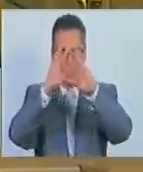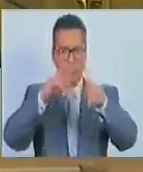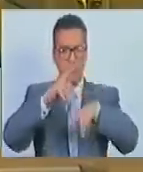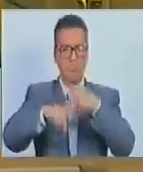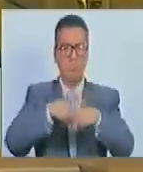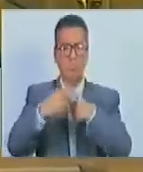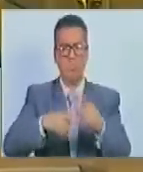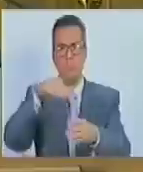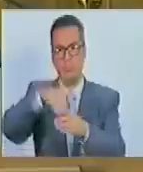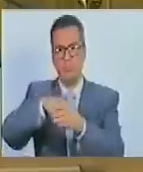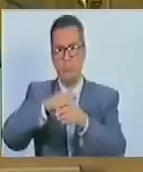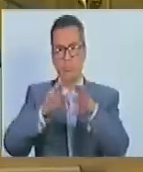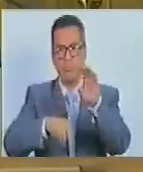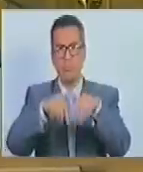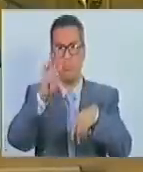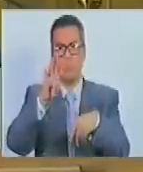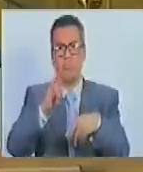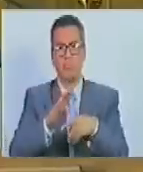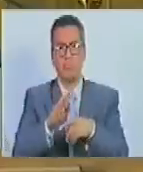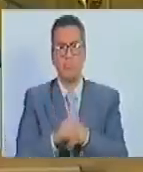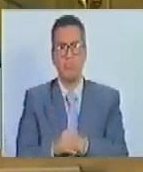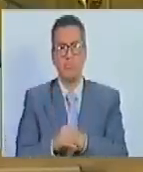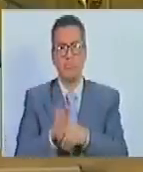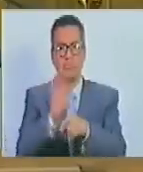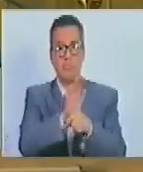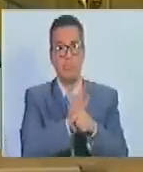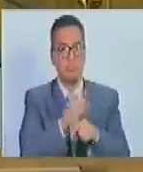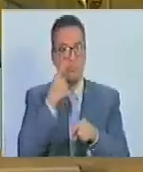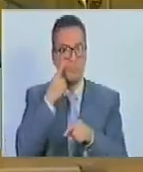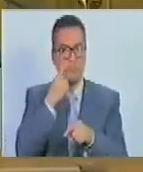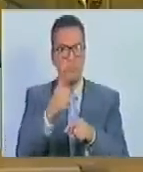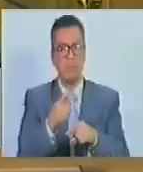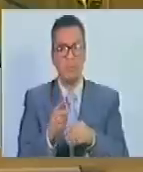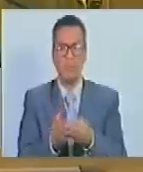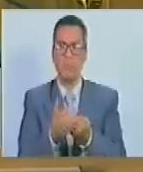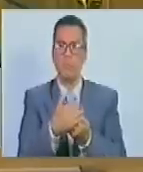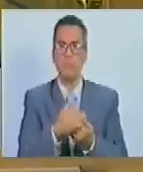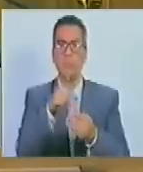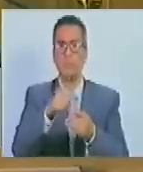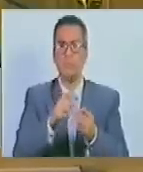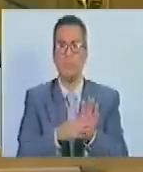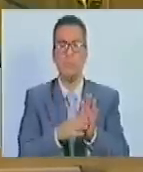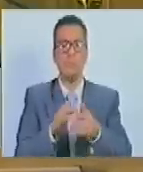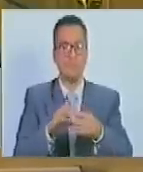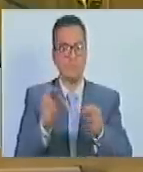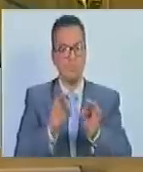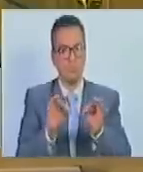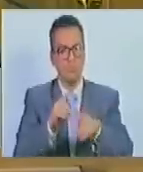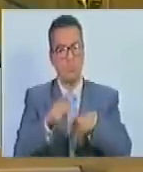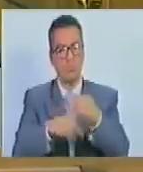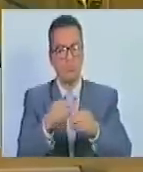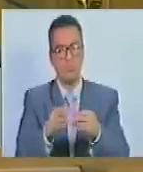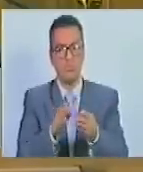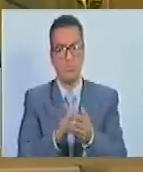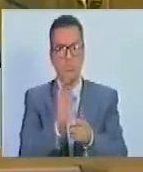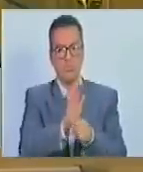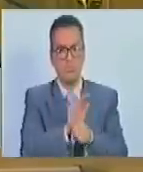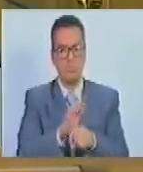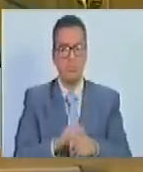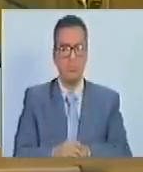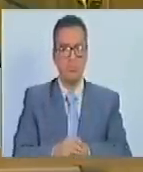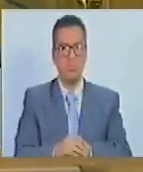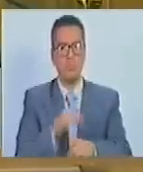procesos electorales. Catorce, cuidar y velar por la preservación de los bienes y archivos electorales de la comunidad. Quince,